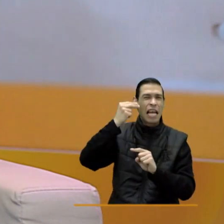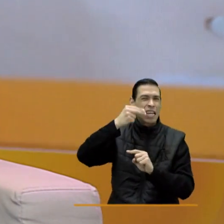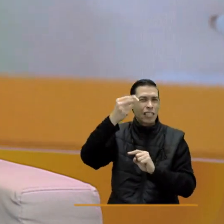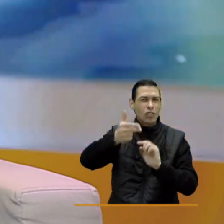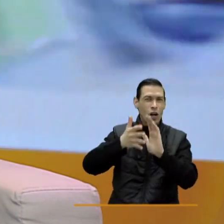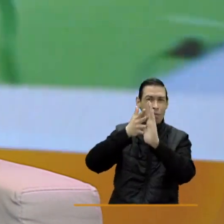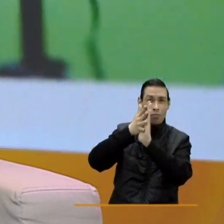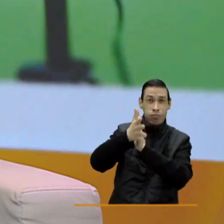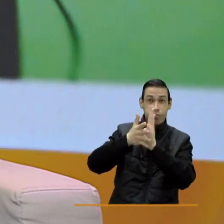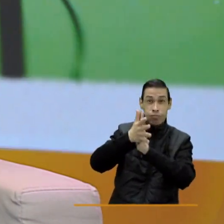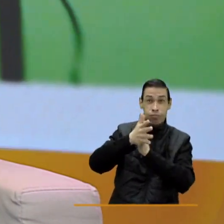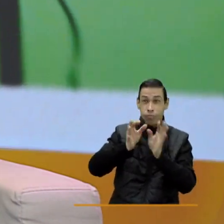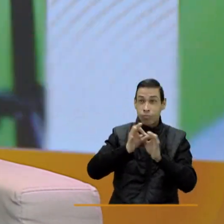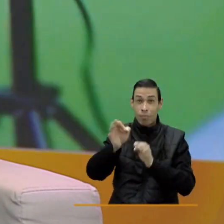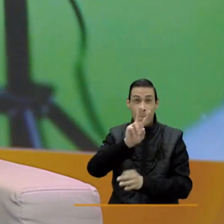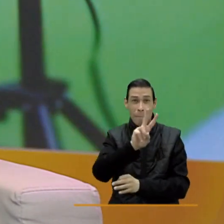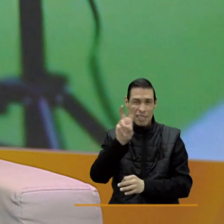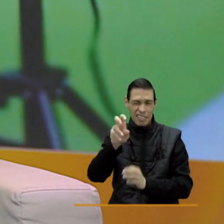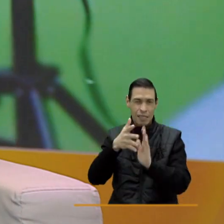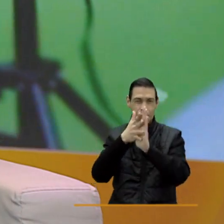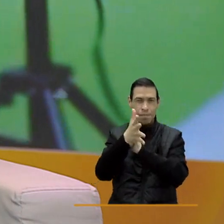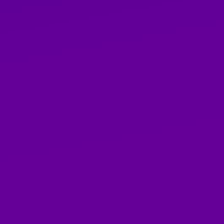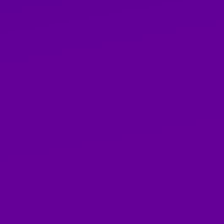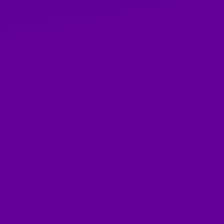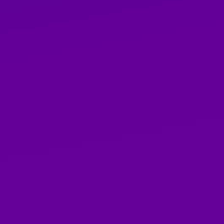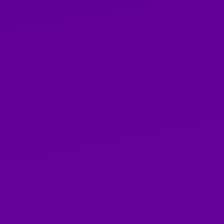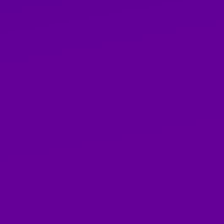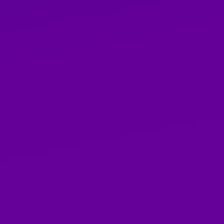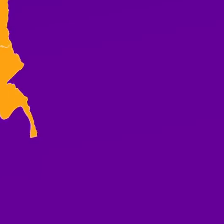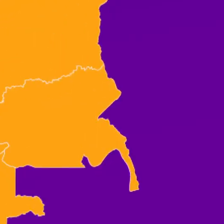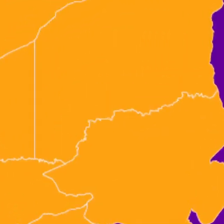arrieros que fundaron cada uno de sus 27 municipios.